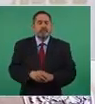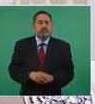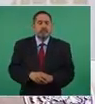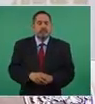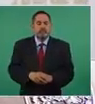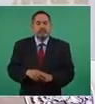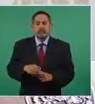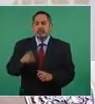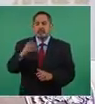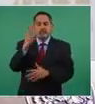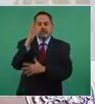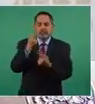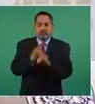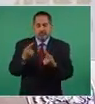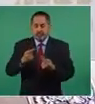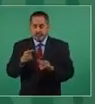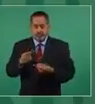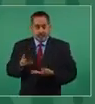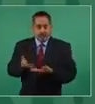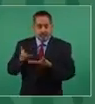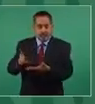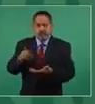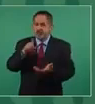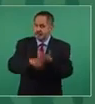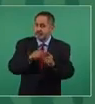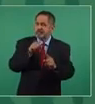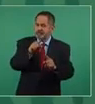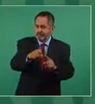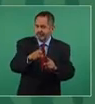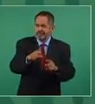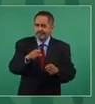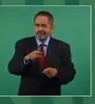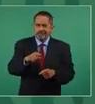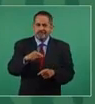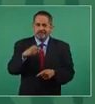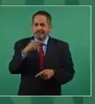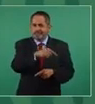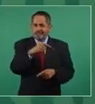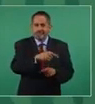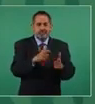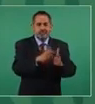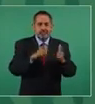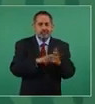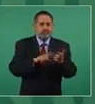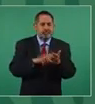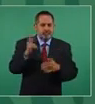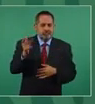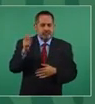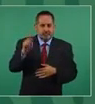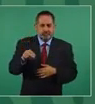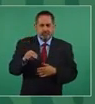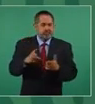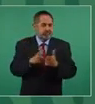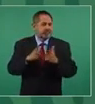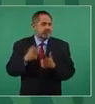lo de las estancias infantiles, que era un asunto que manejaba el Partido de Acción Nacional,